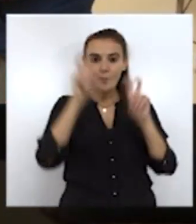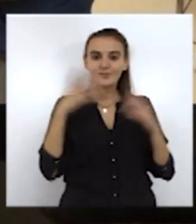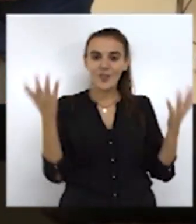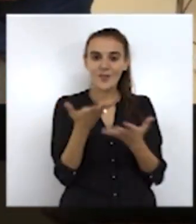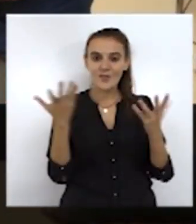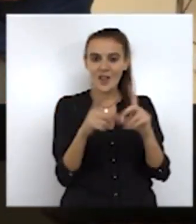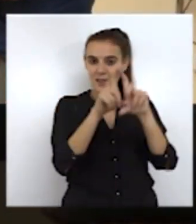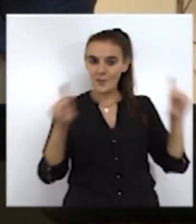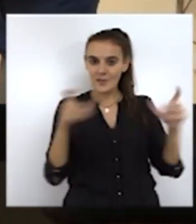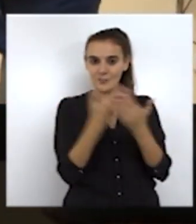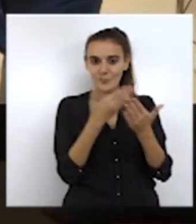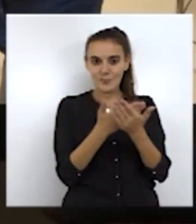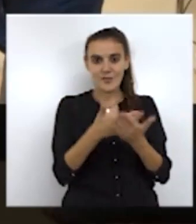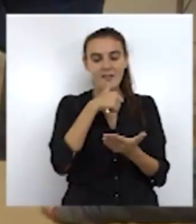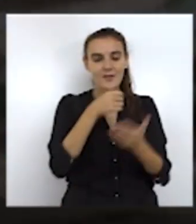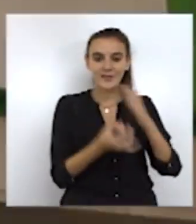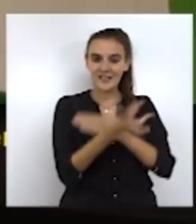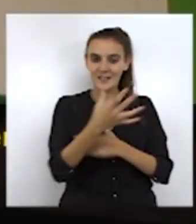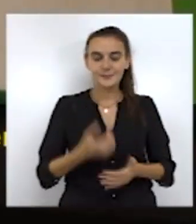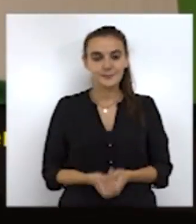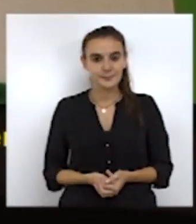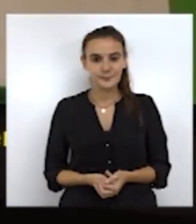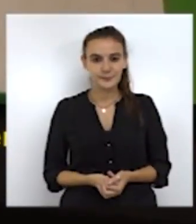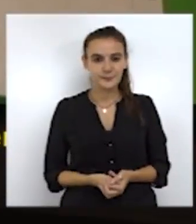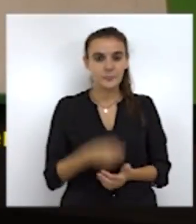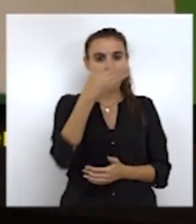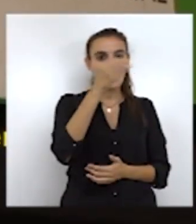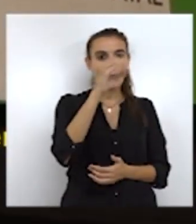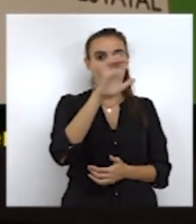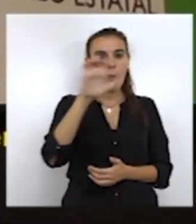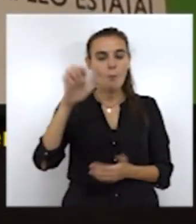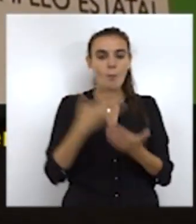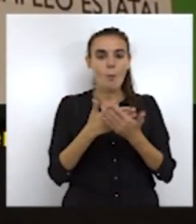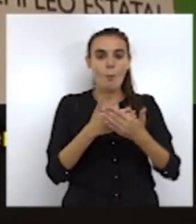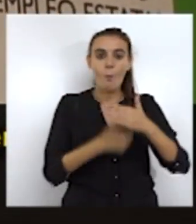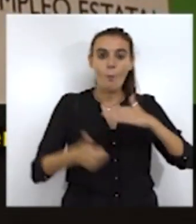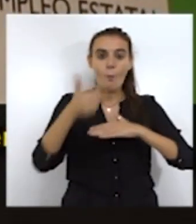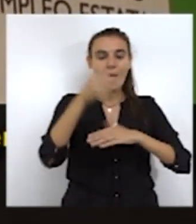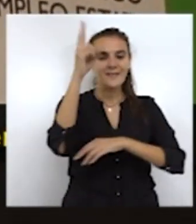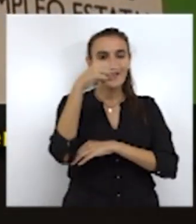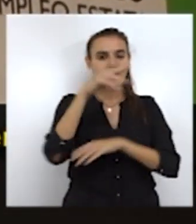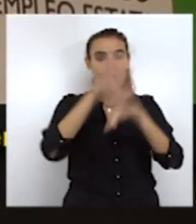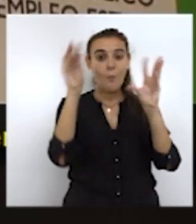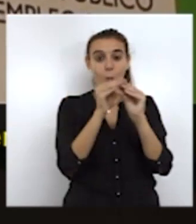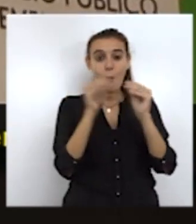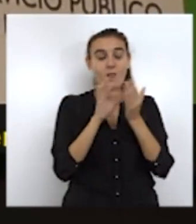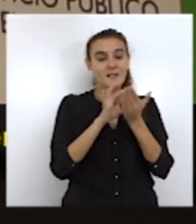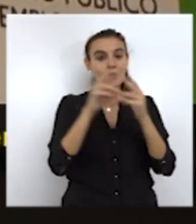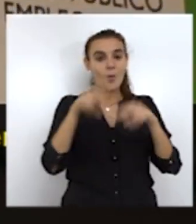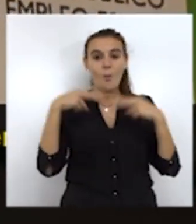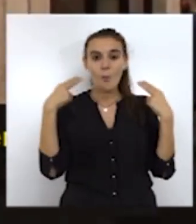animar a las empresas a establecerse en nuestra ciudad En un voz extraordinario se han publicado este viernes las resoluciones del